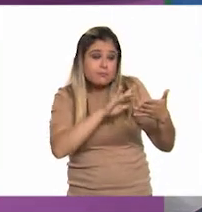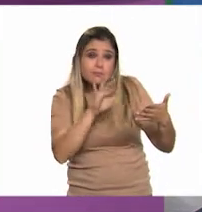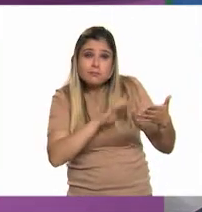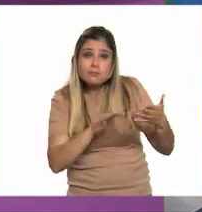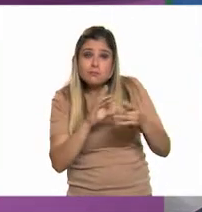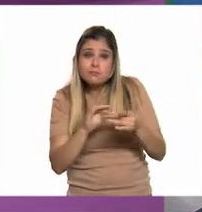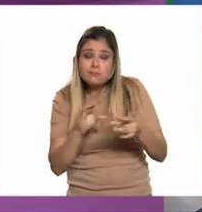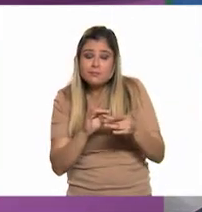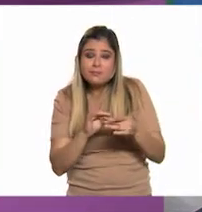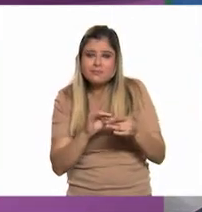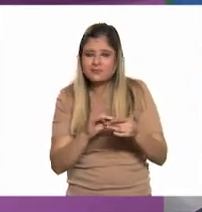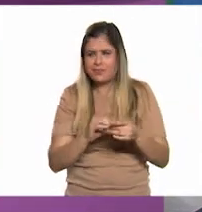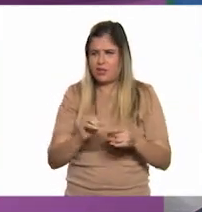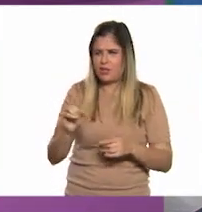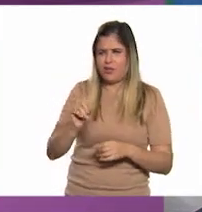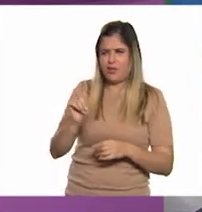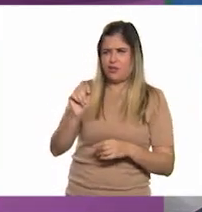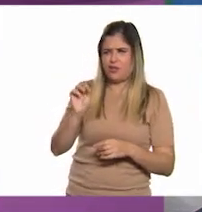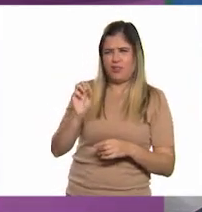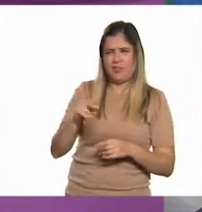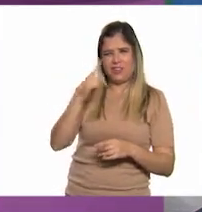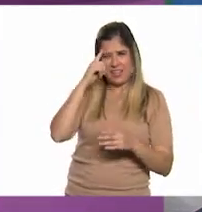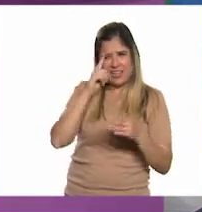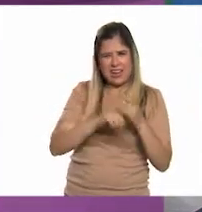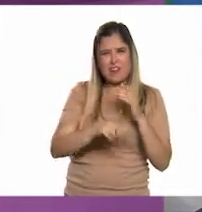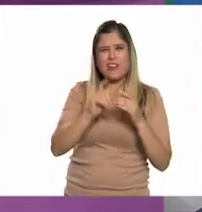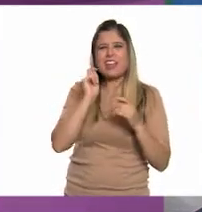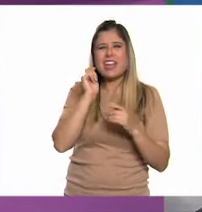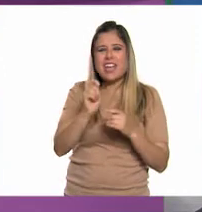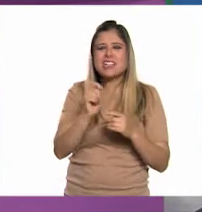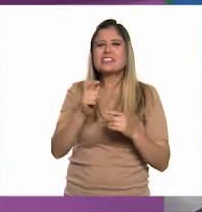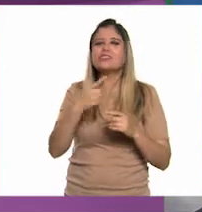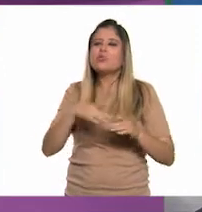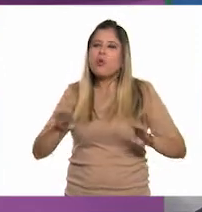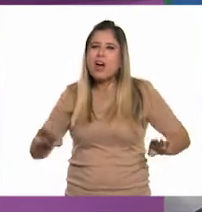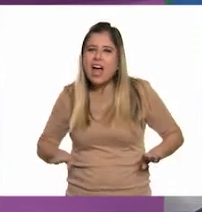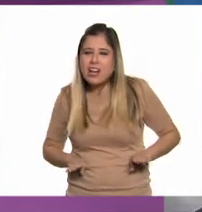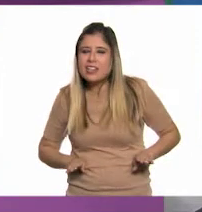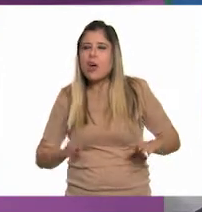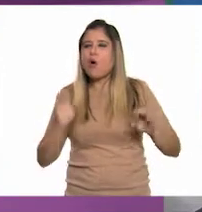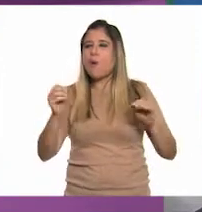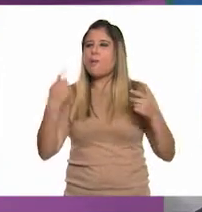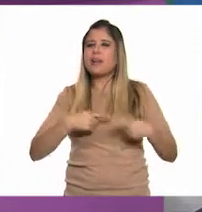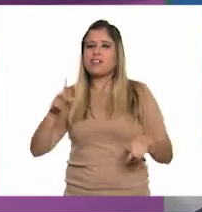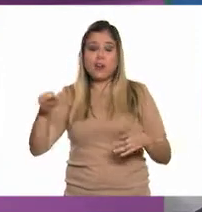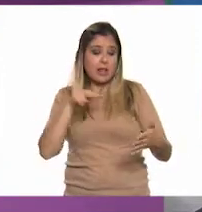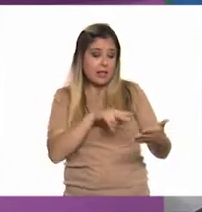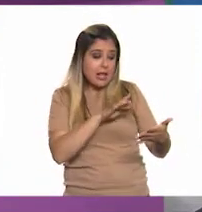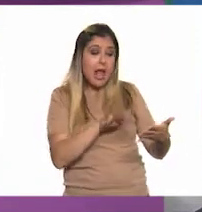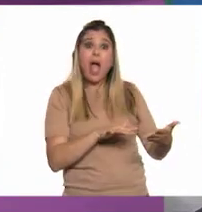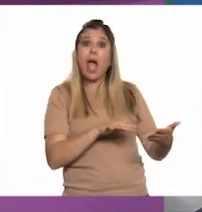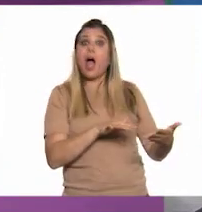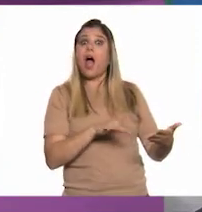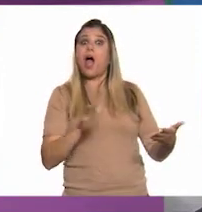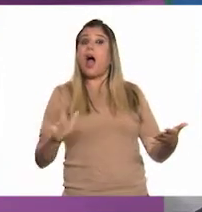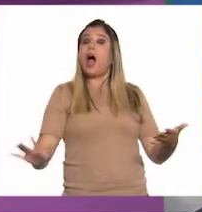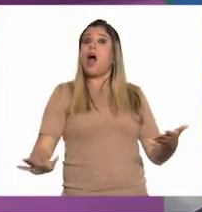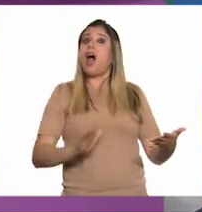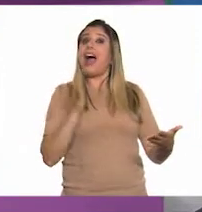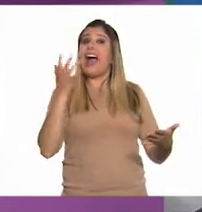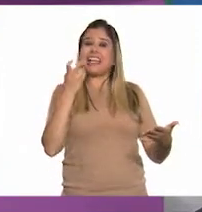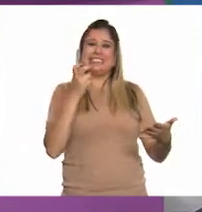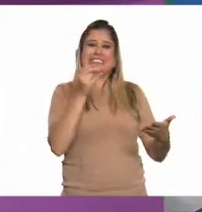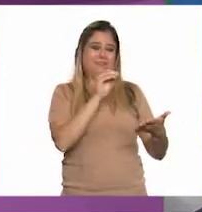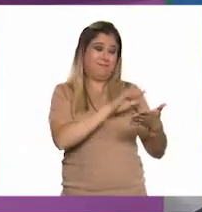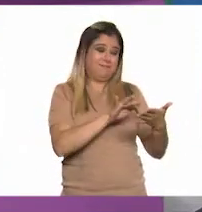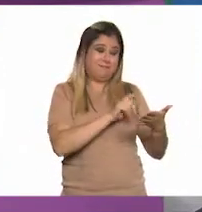No, Tom, creo que el profesor se refiere más bien al tipo de actitud o reacción que, pues, nos gustaría que los lectores tuvieran después